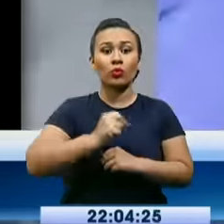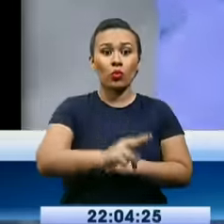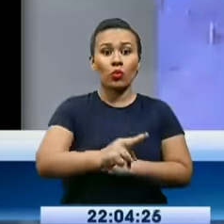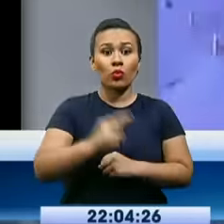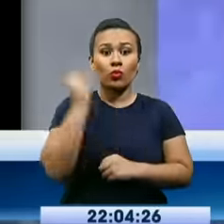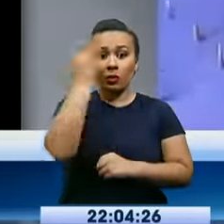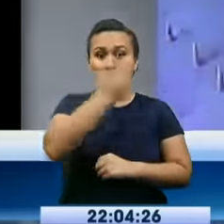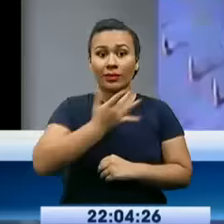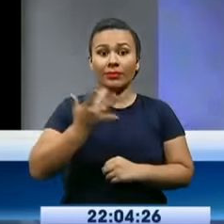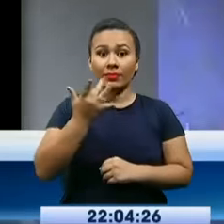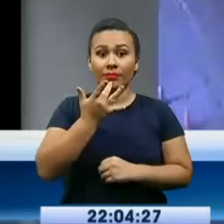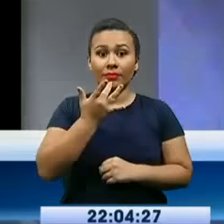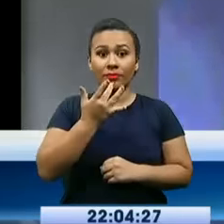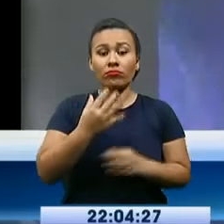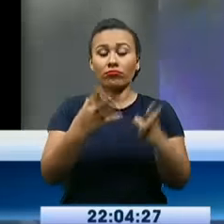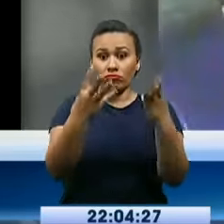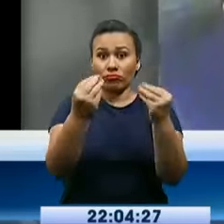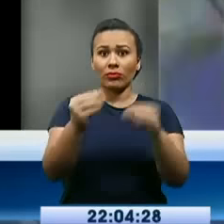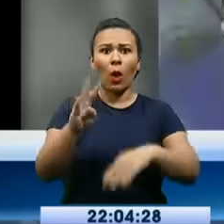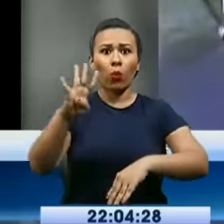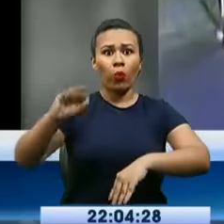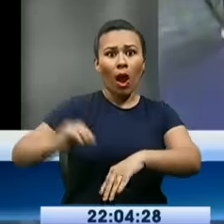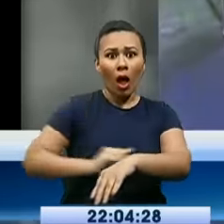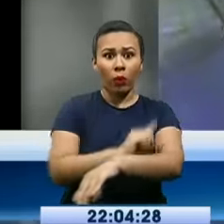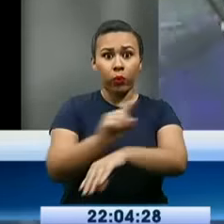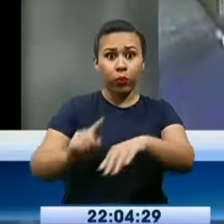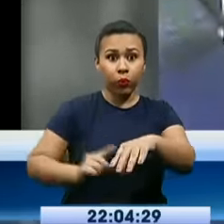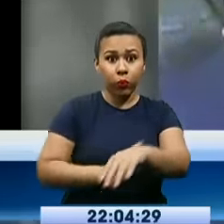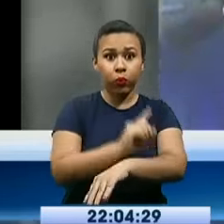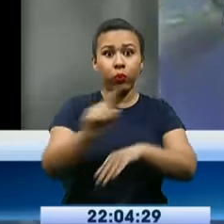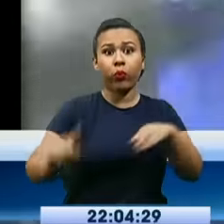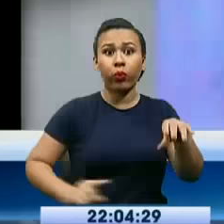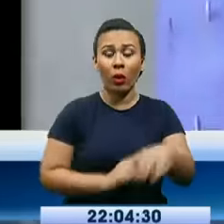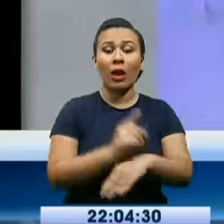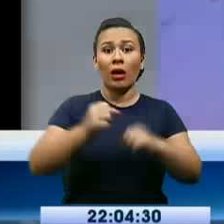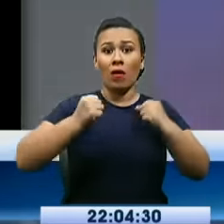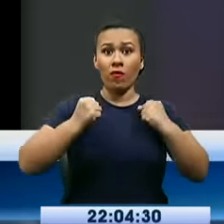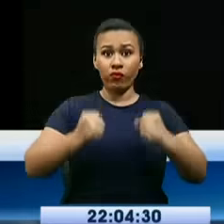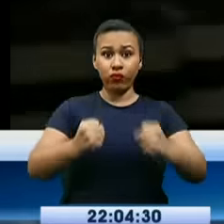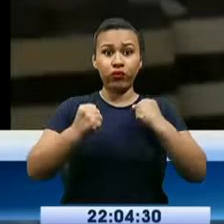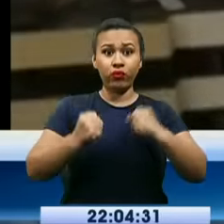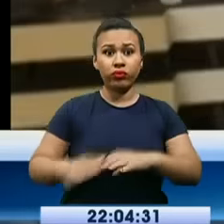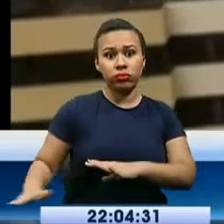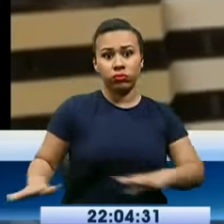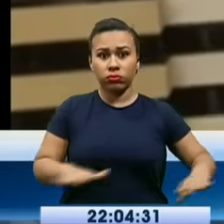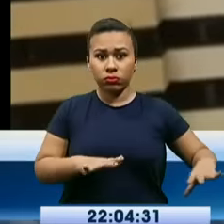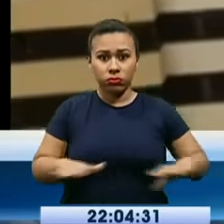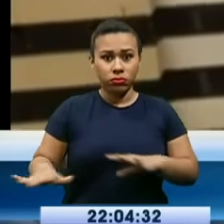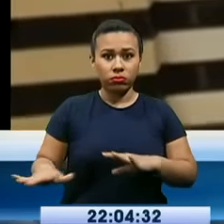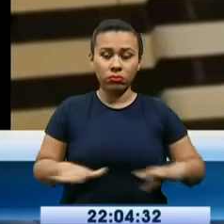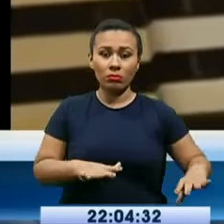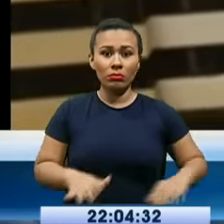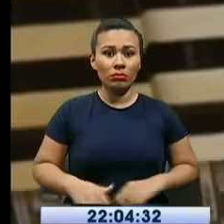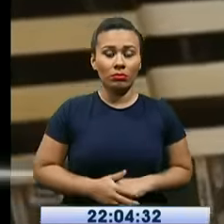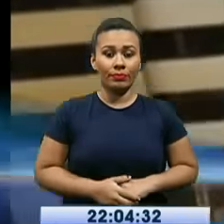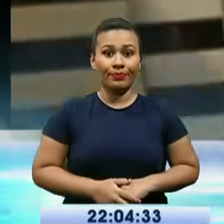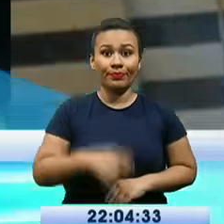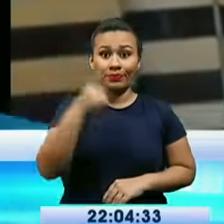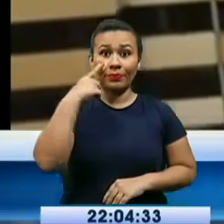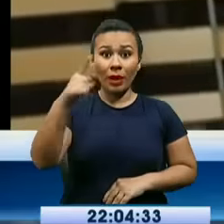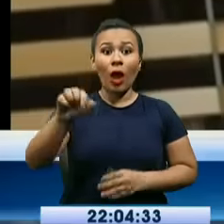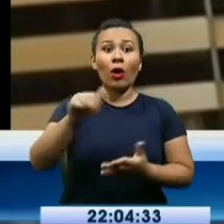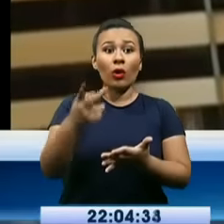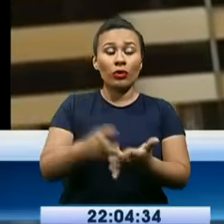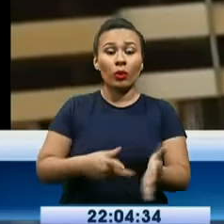Son más de 40 segundos que la tierra soportó el fuerte sismo. Las réplicas